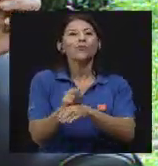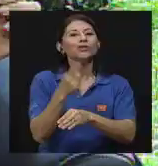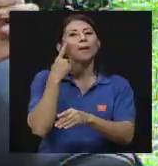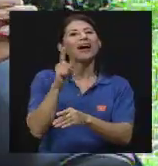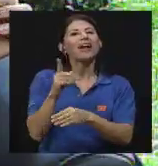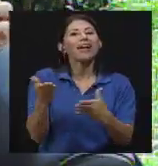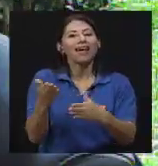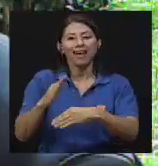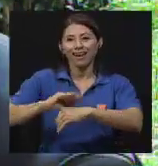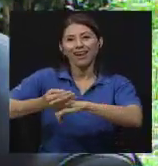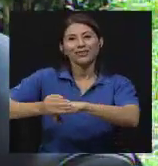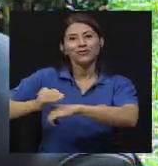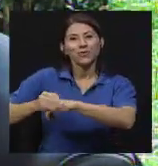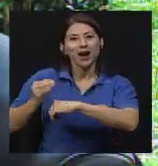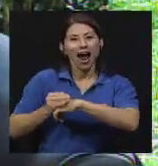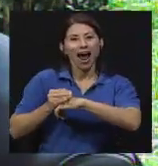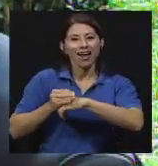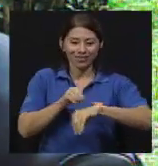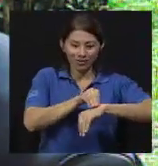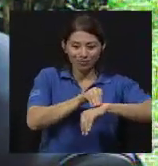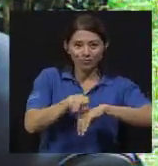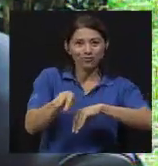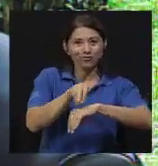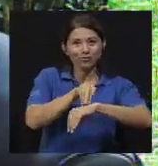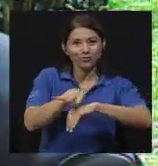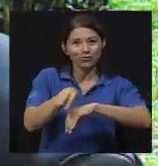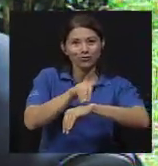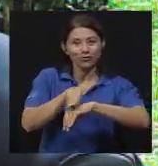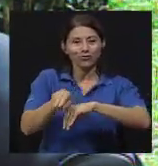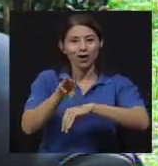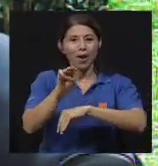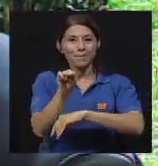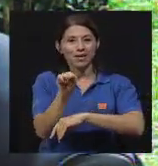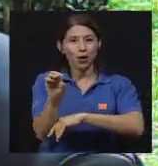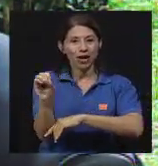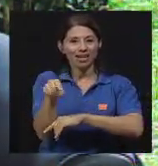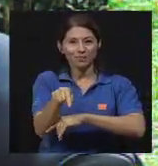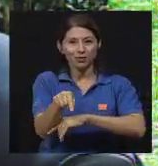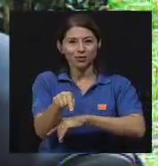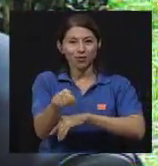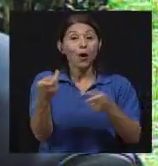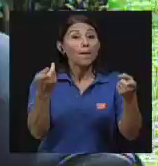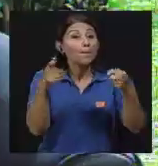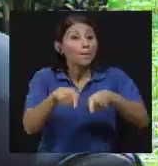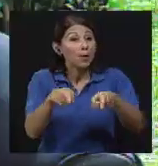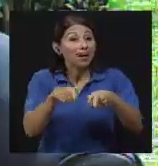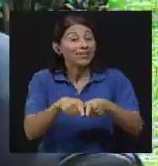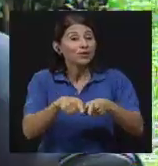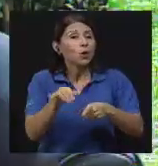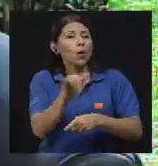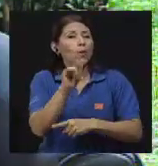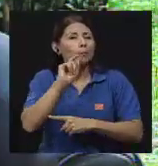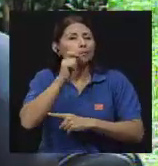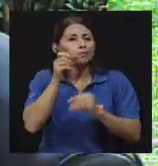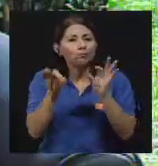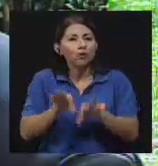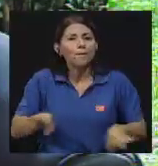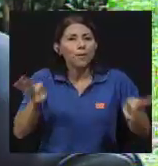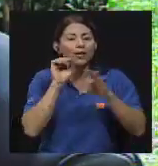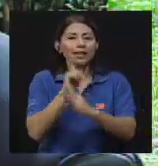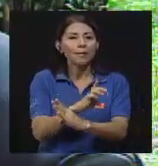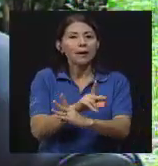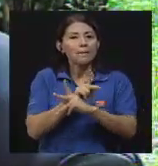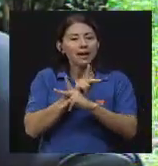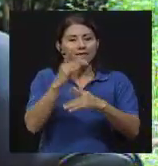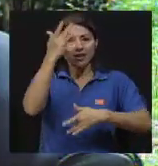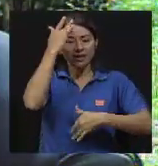ahí es donde hay una transmisión de microorganismos. Por eso dentro de las claves que hay en microbiología de alimentos para prevenir enfermedades es,